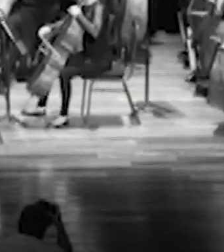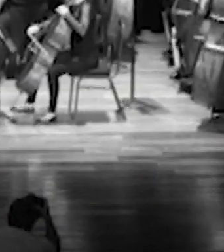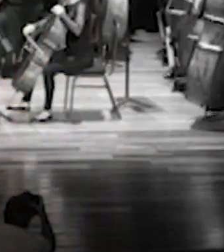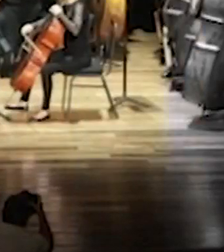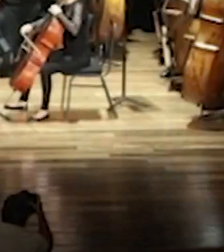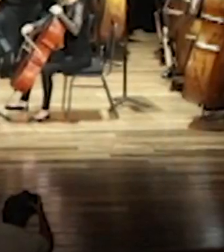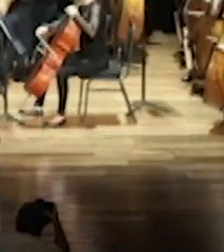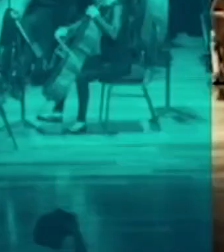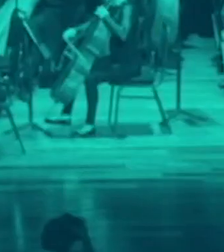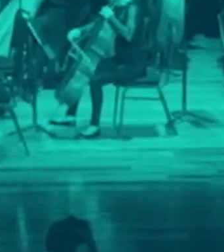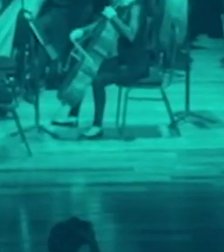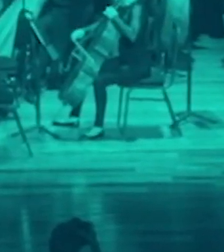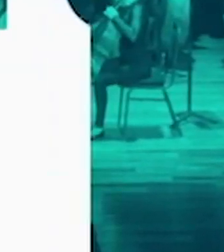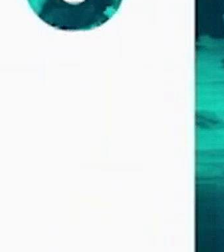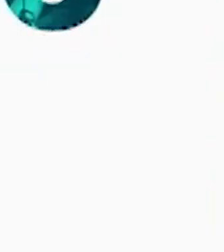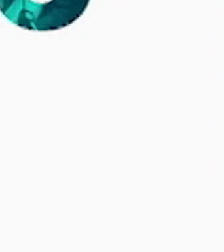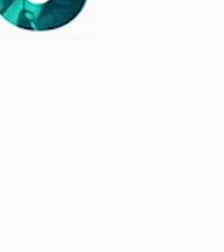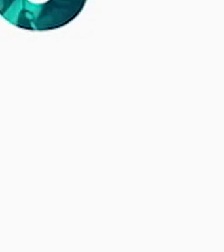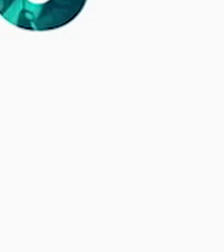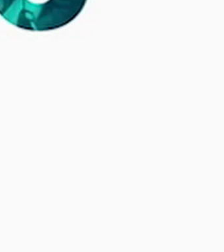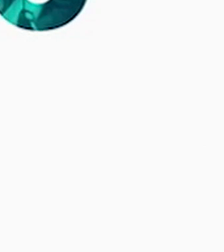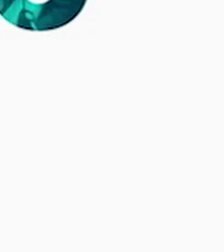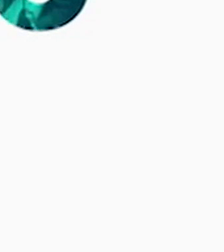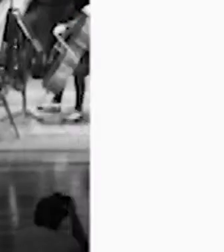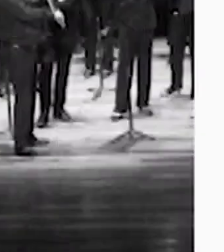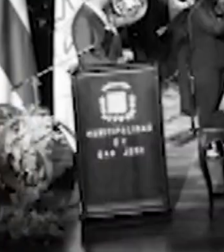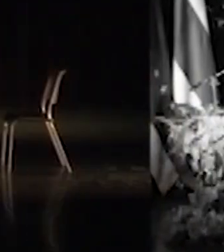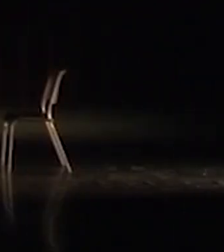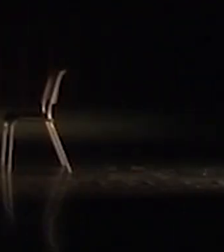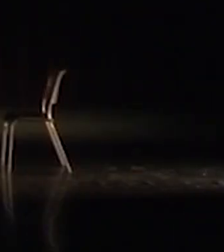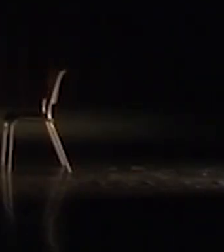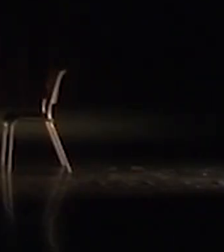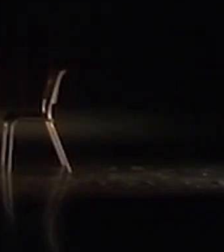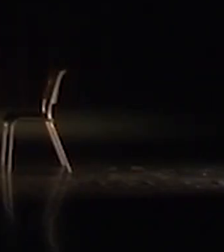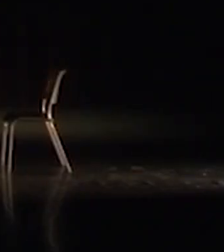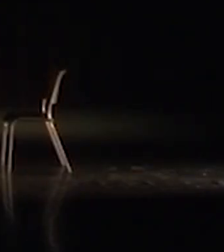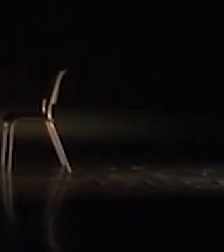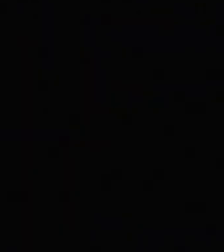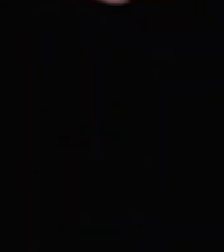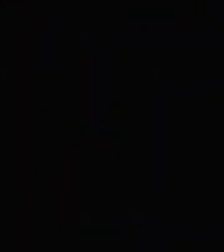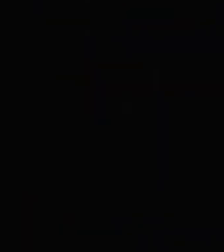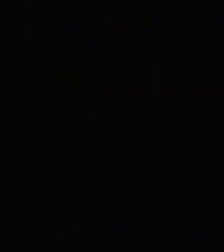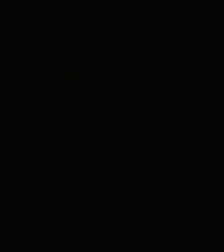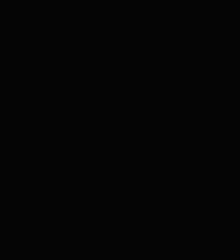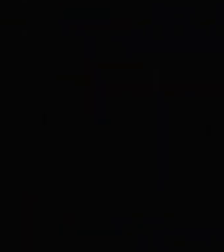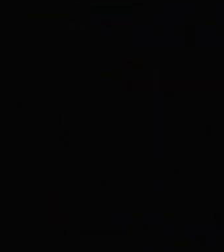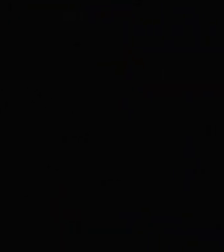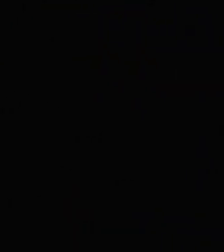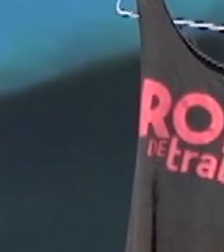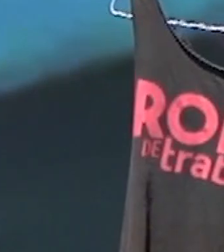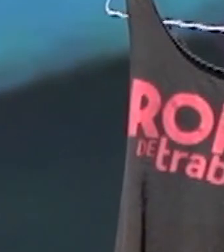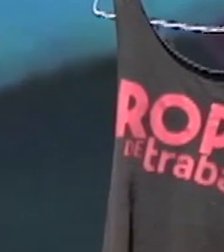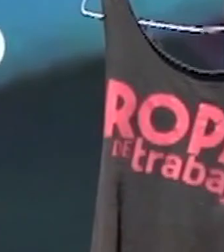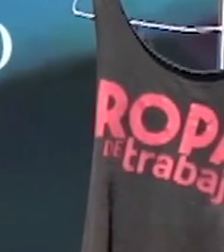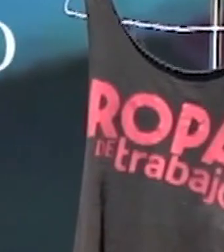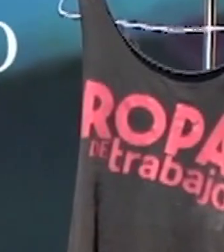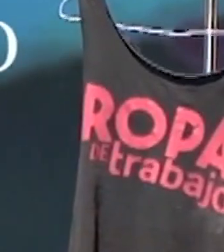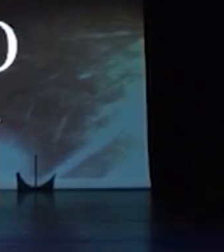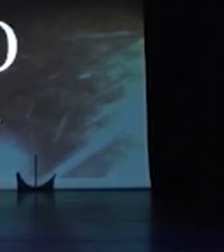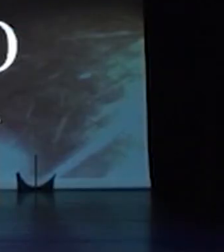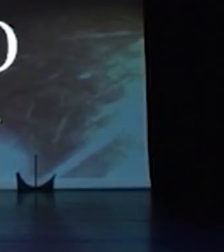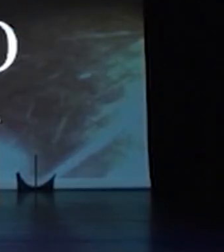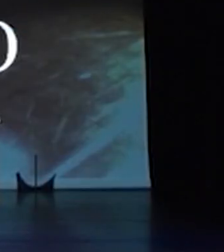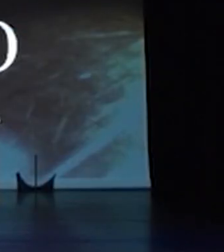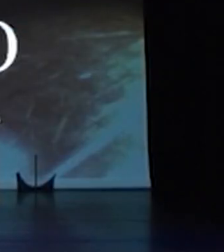Este domingo 25 de octubre en nuestro espacio Arte 13 disfrute de el festival de coreógrafos